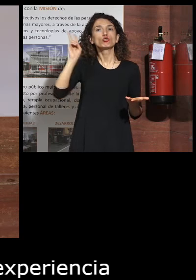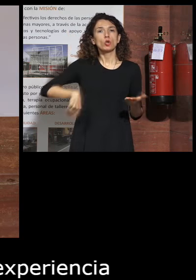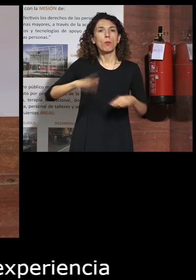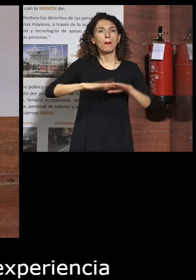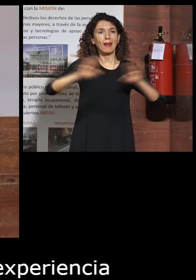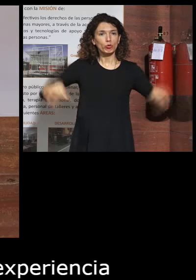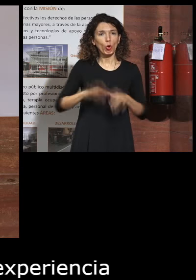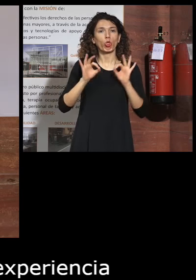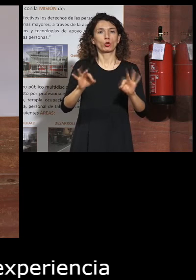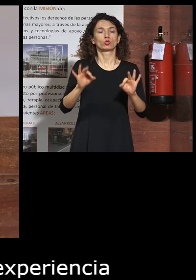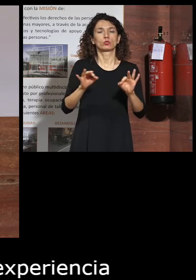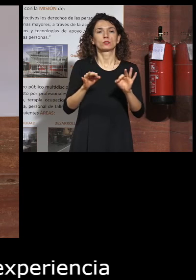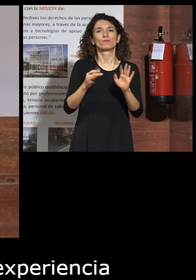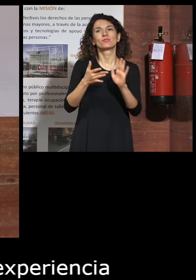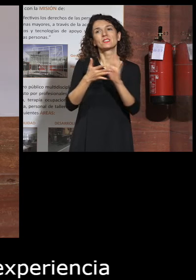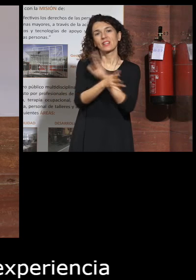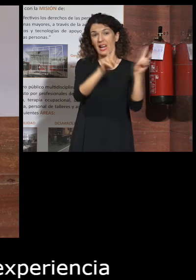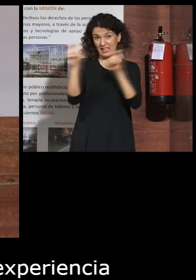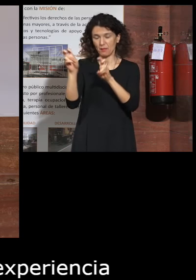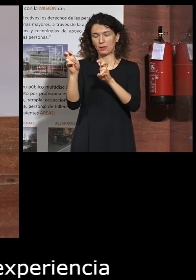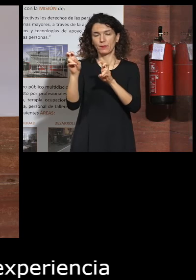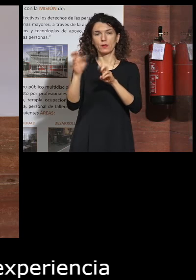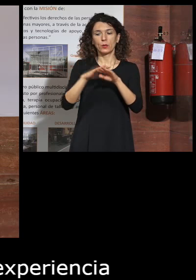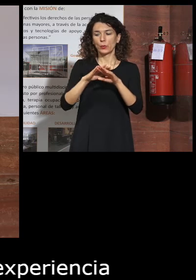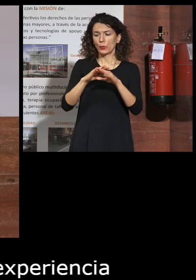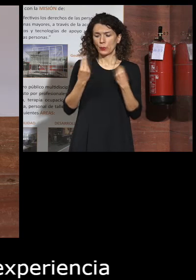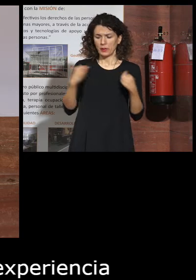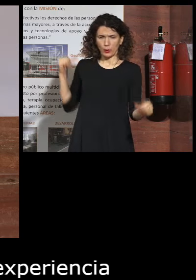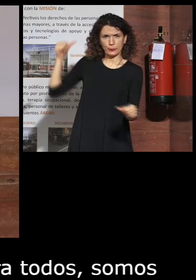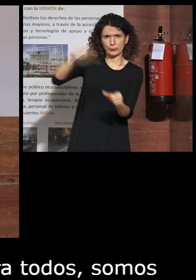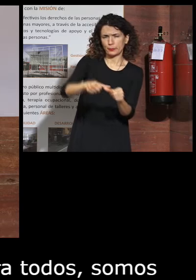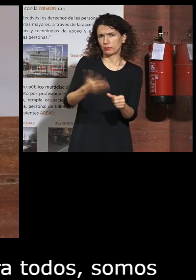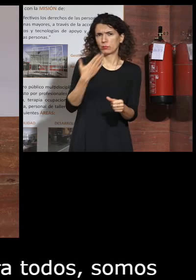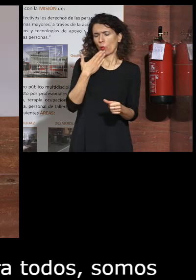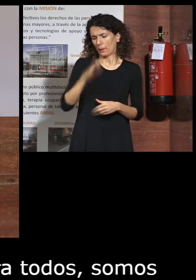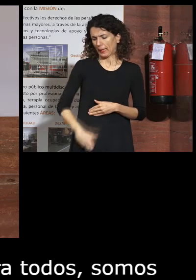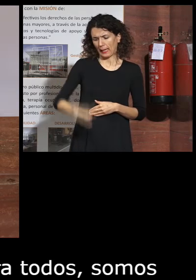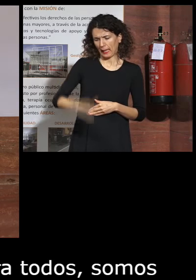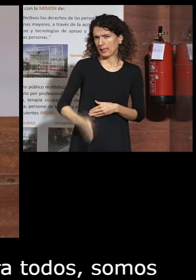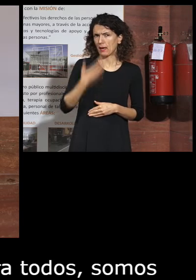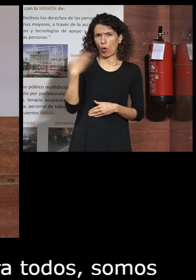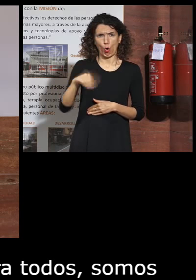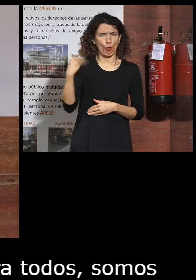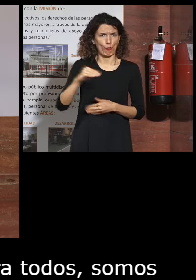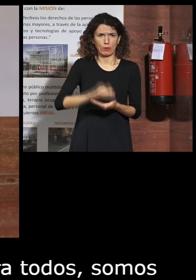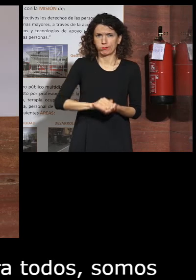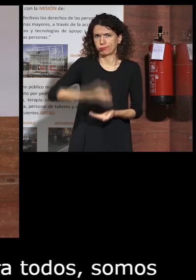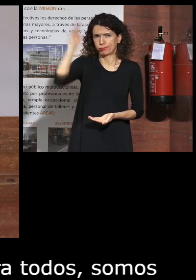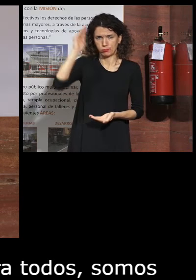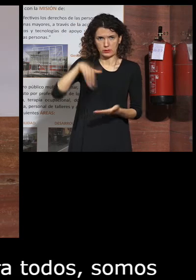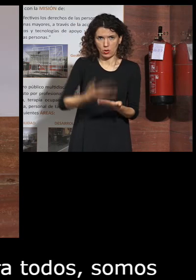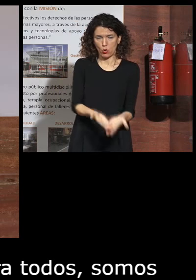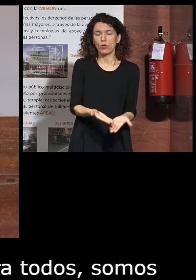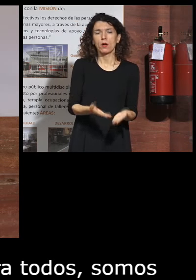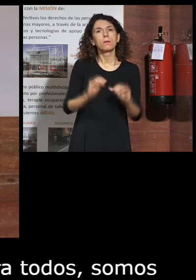pues somos para todos me lleva desde toda mi vida creo desde que era pequeña adolescente a introducirme